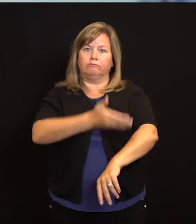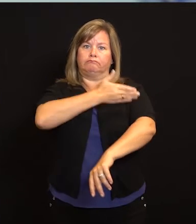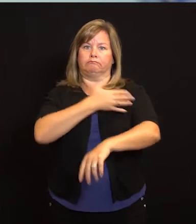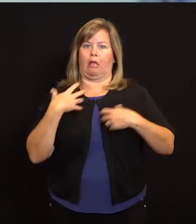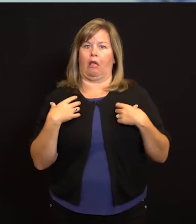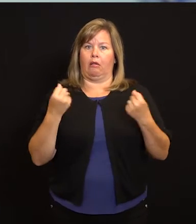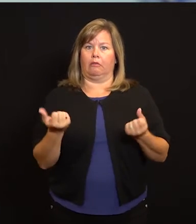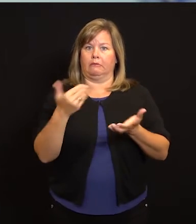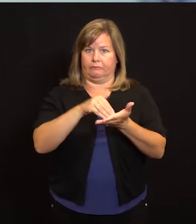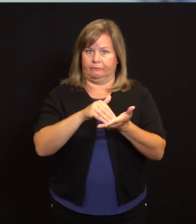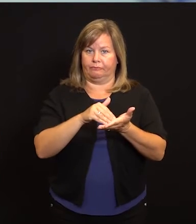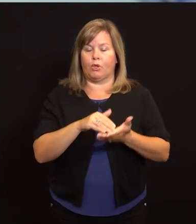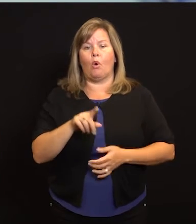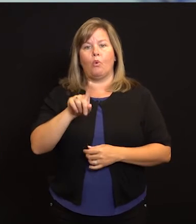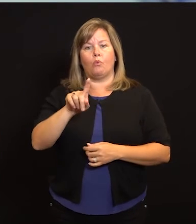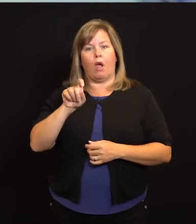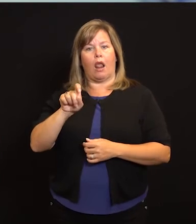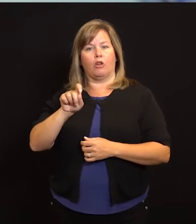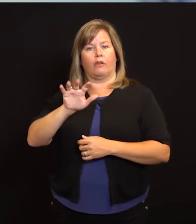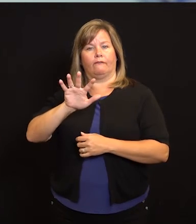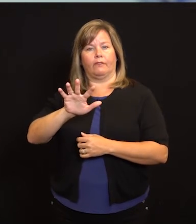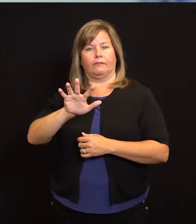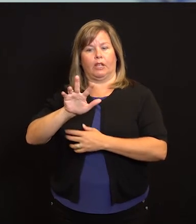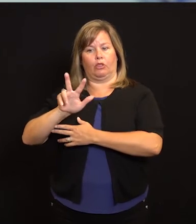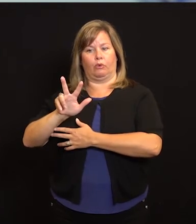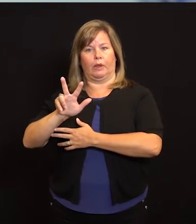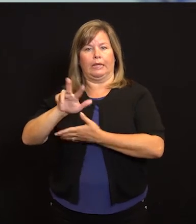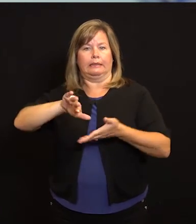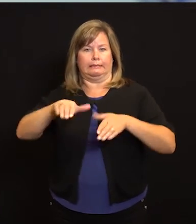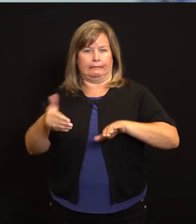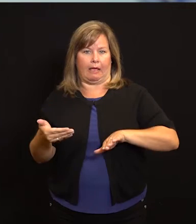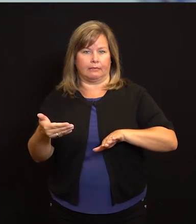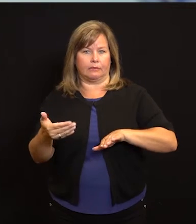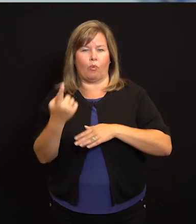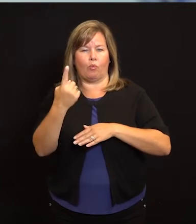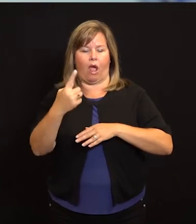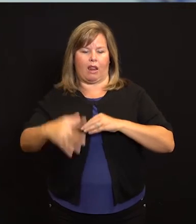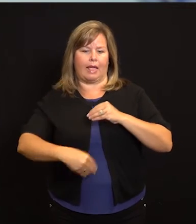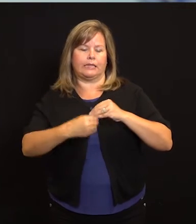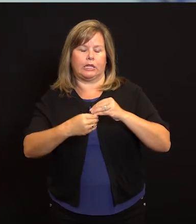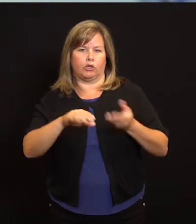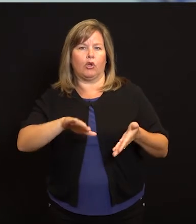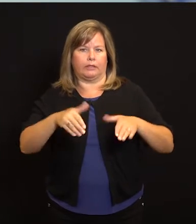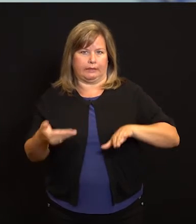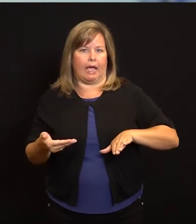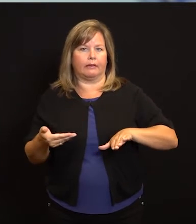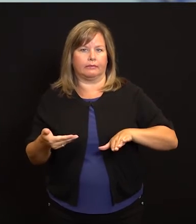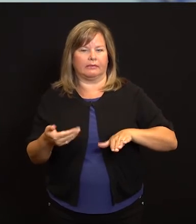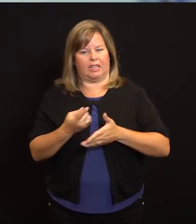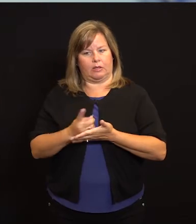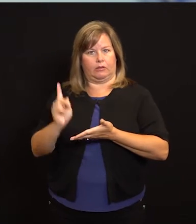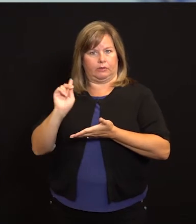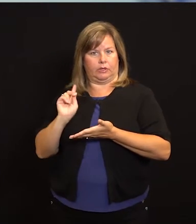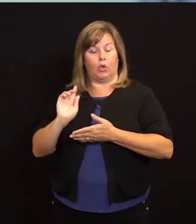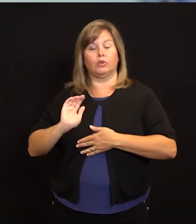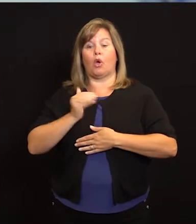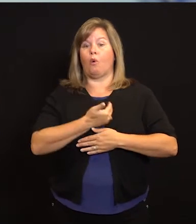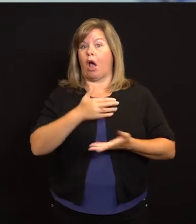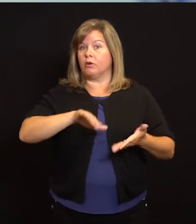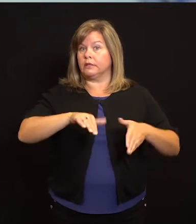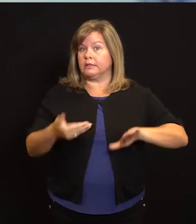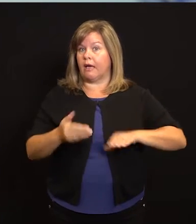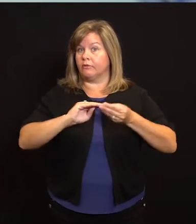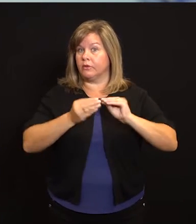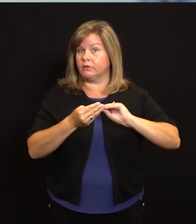recuperaciones y 153 muertes. Hemos tenido una muerte adicional en la última semana y